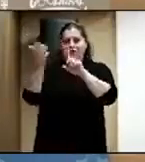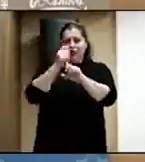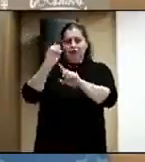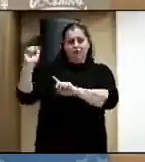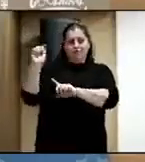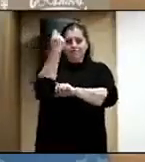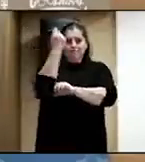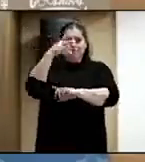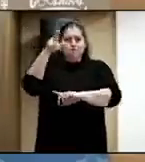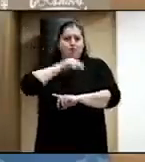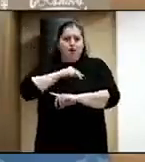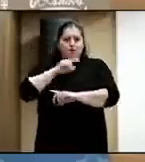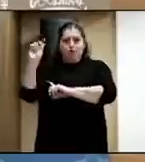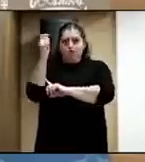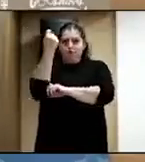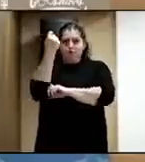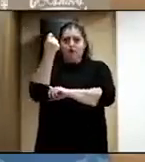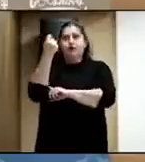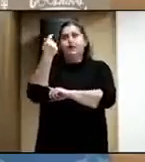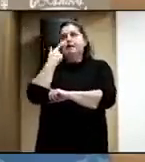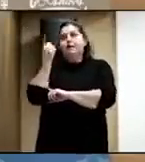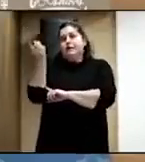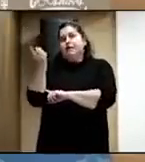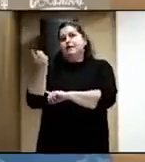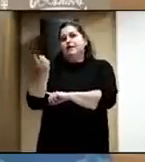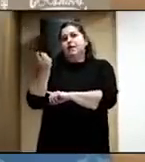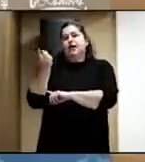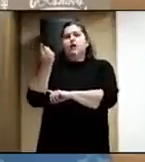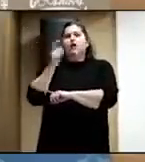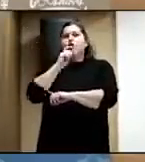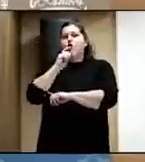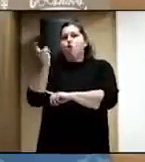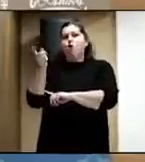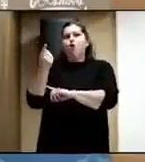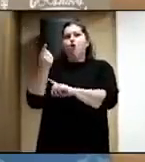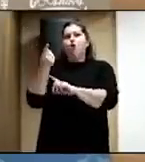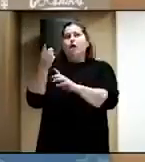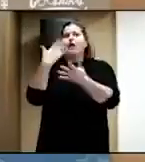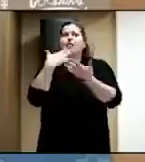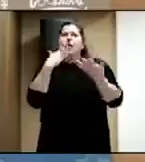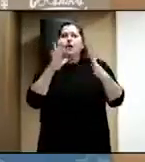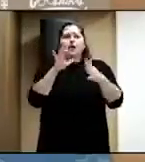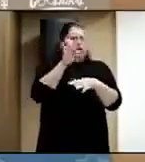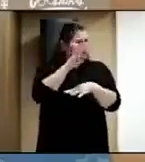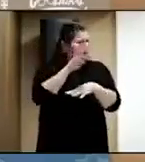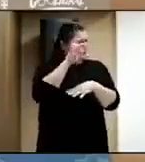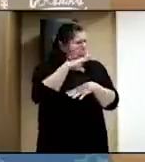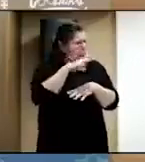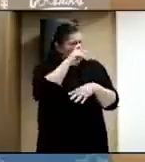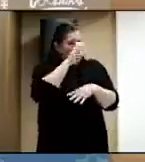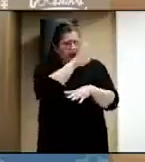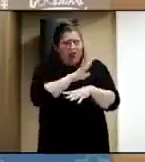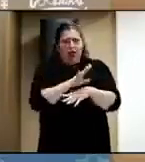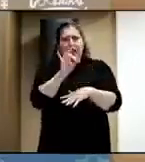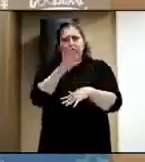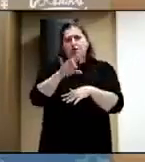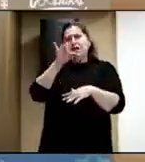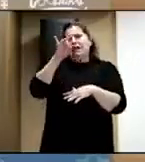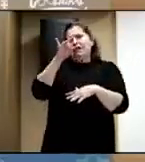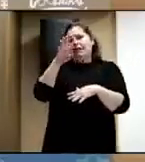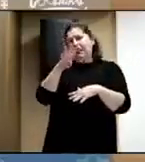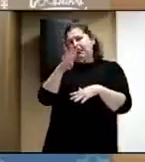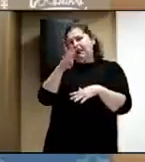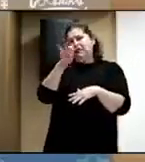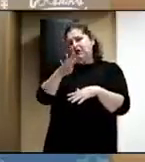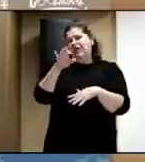premio y que nos cuente un poco cómo está llevando a sus 14, creo que son 14, 15 años, ¿no? De edad, pues